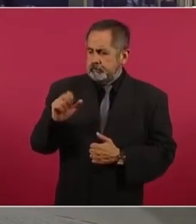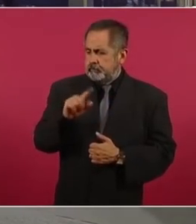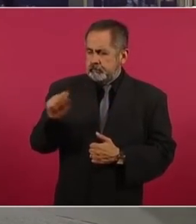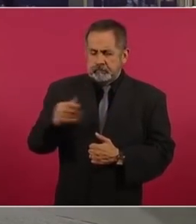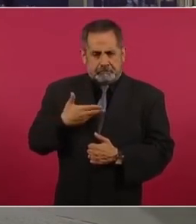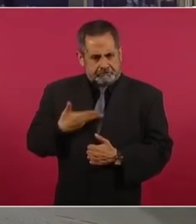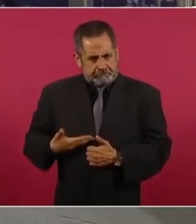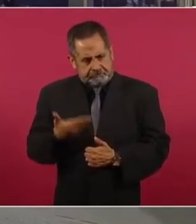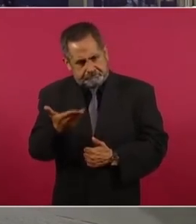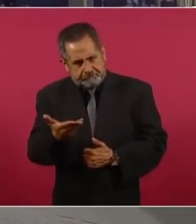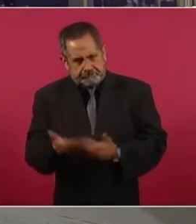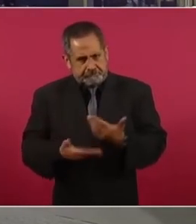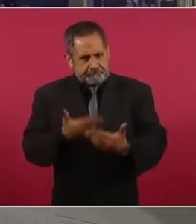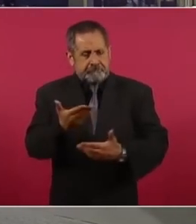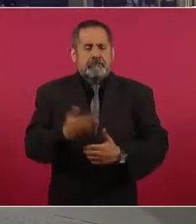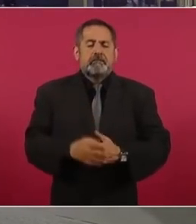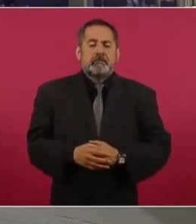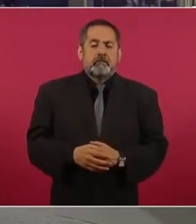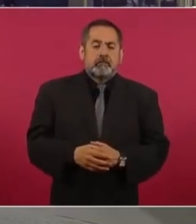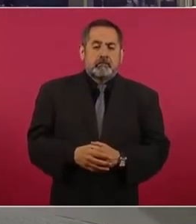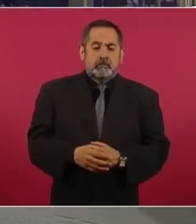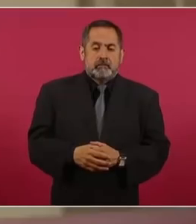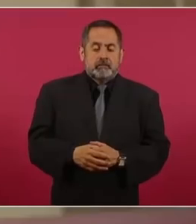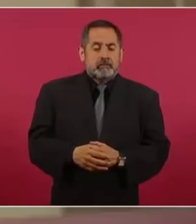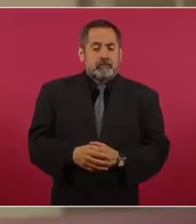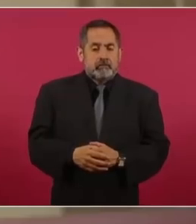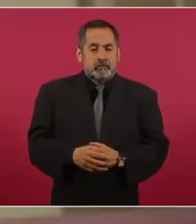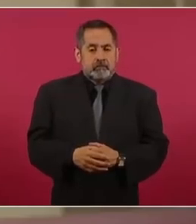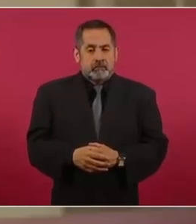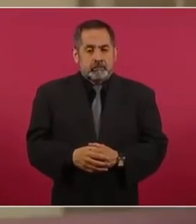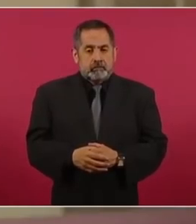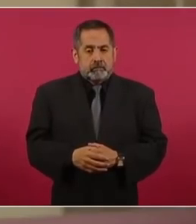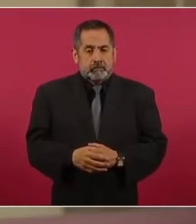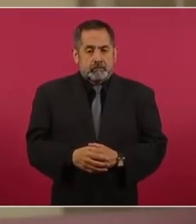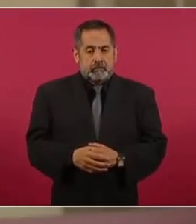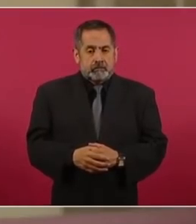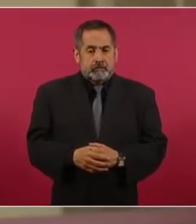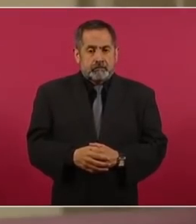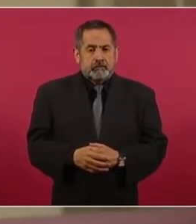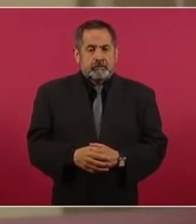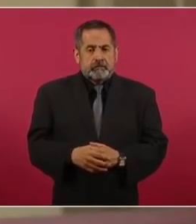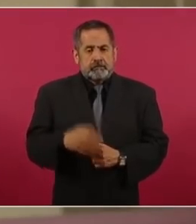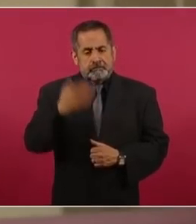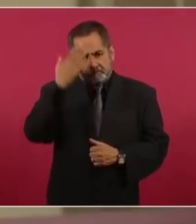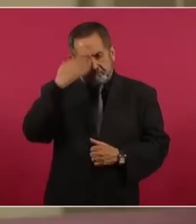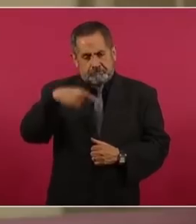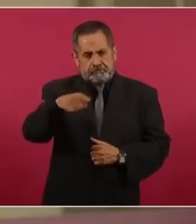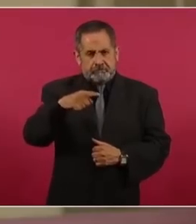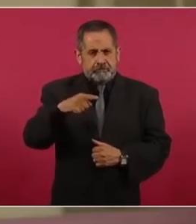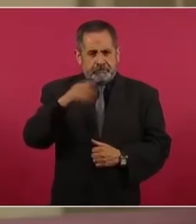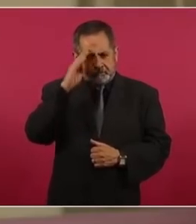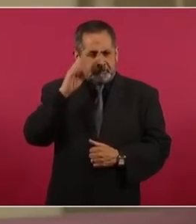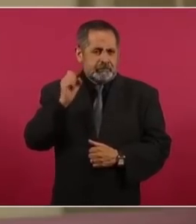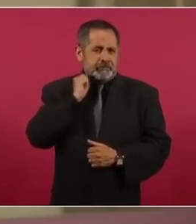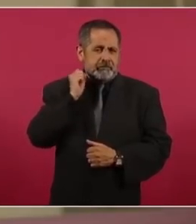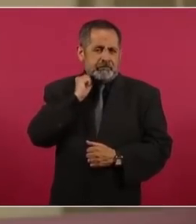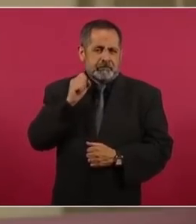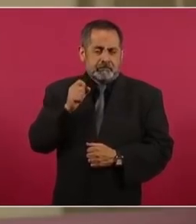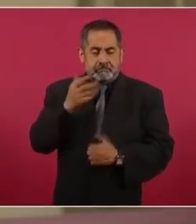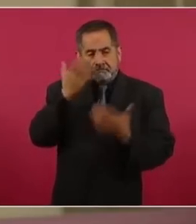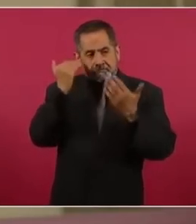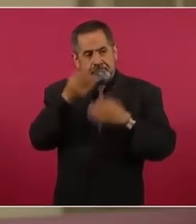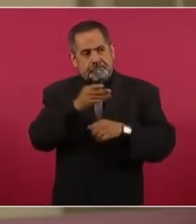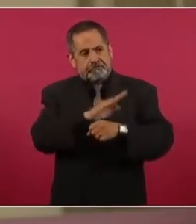en vísperas no sabíamos que este señor senador se había contagiado,